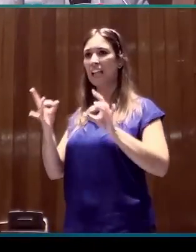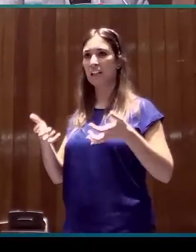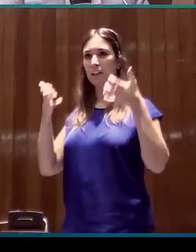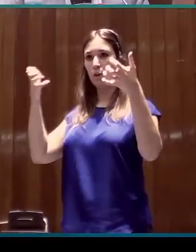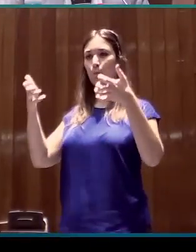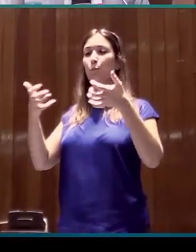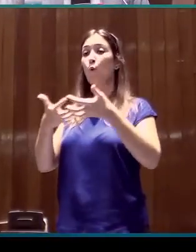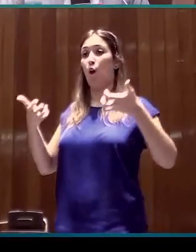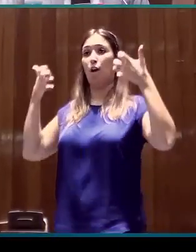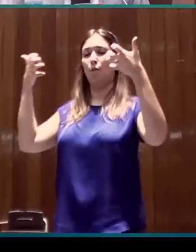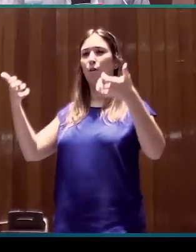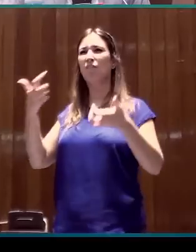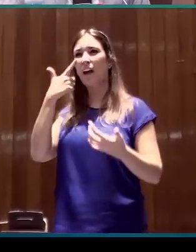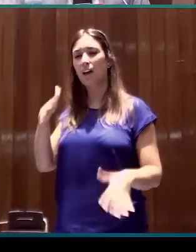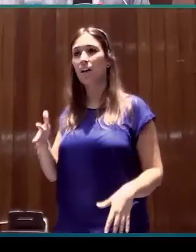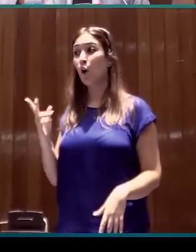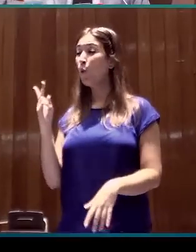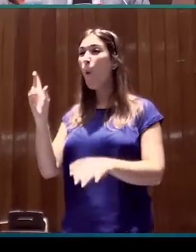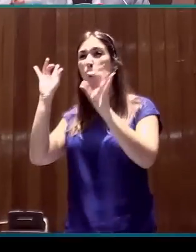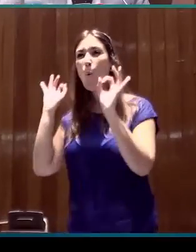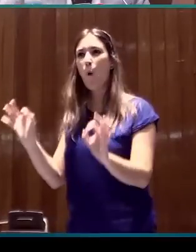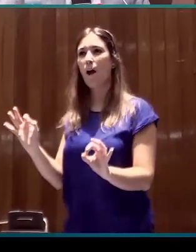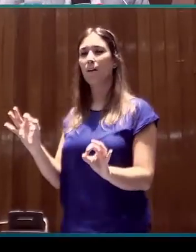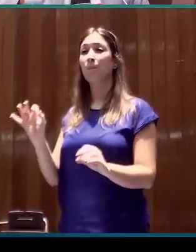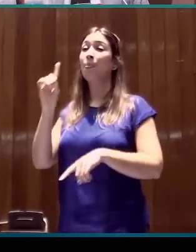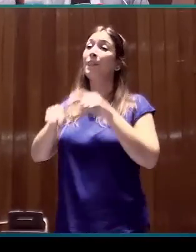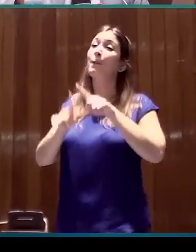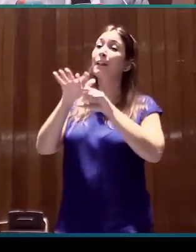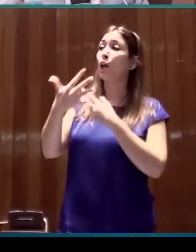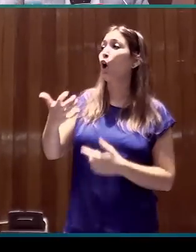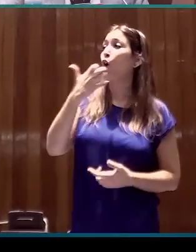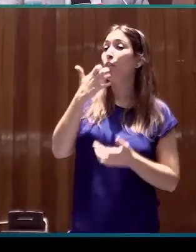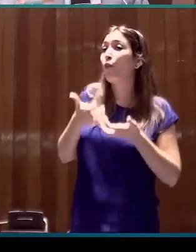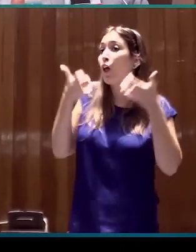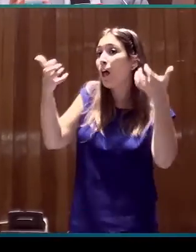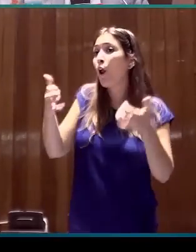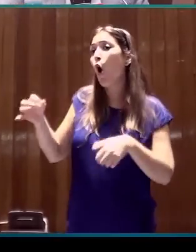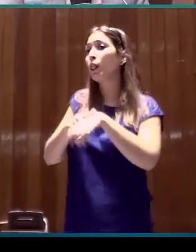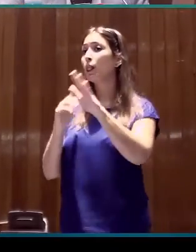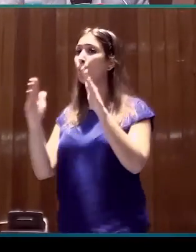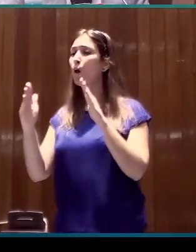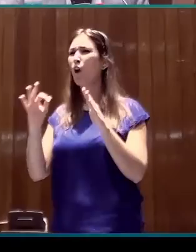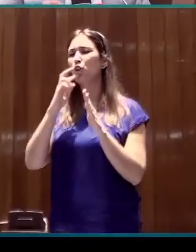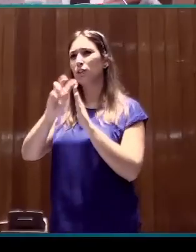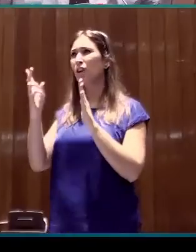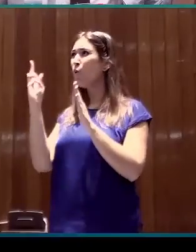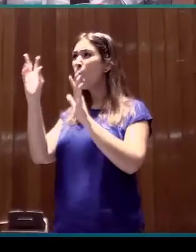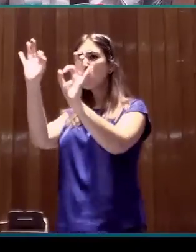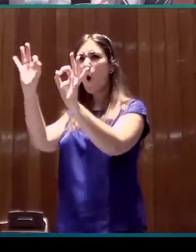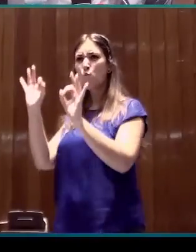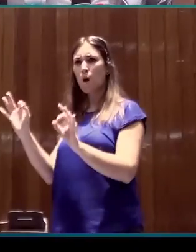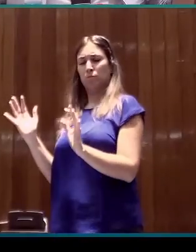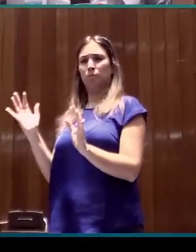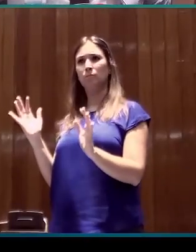de relativo, para expresar el equivalente a una oración condicional, una oración temporal, etcétera. Y estos son